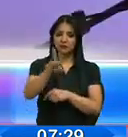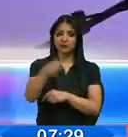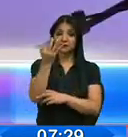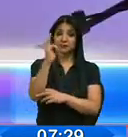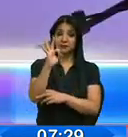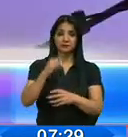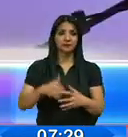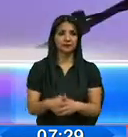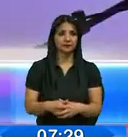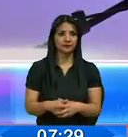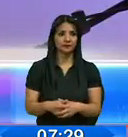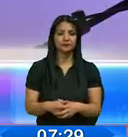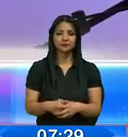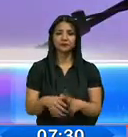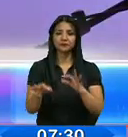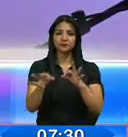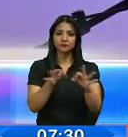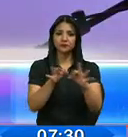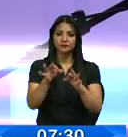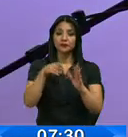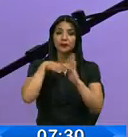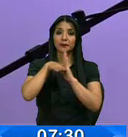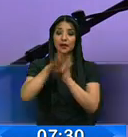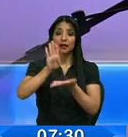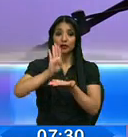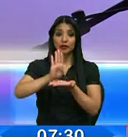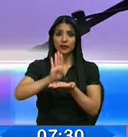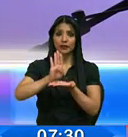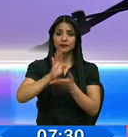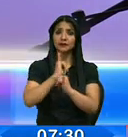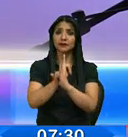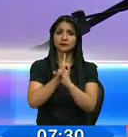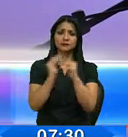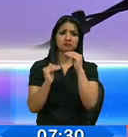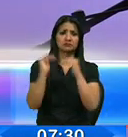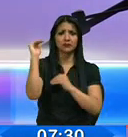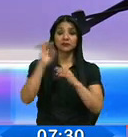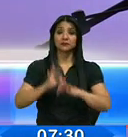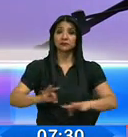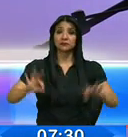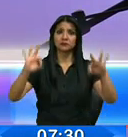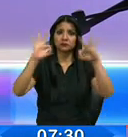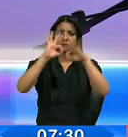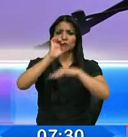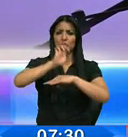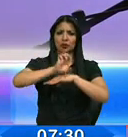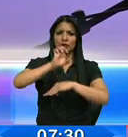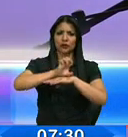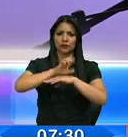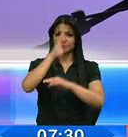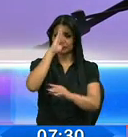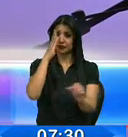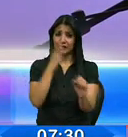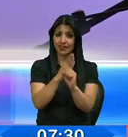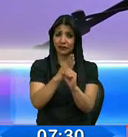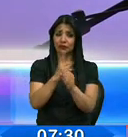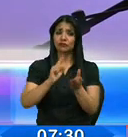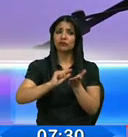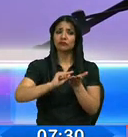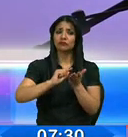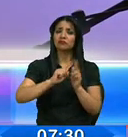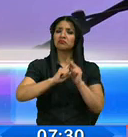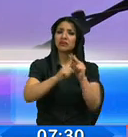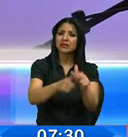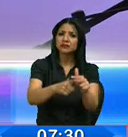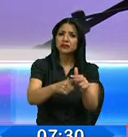importante recordar que el VIES es una de las instituciones más importantes del país, que constantemente busca impulsar el crédito productivo